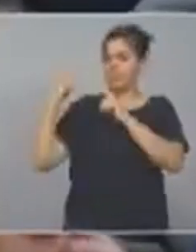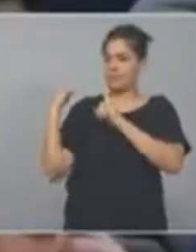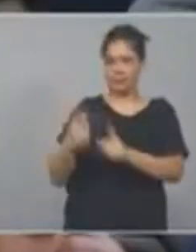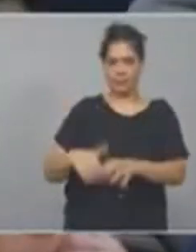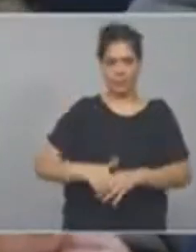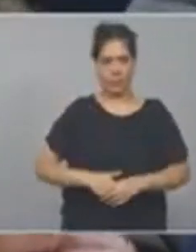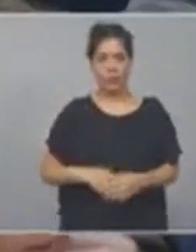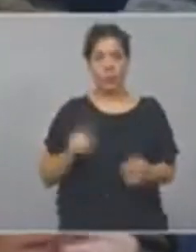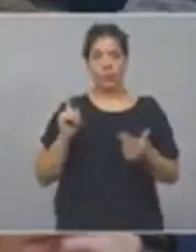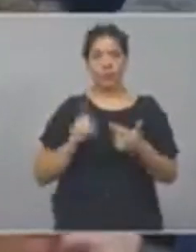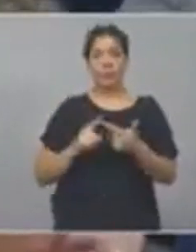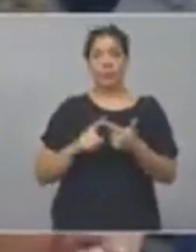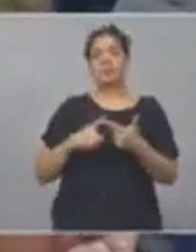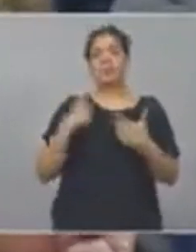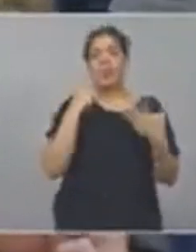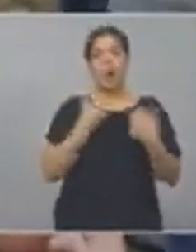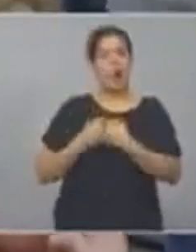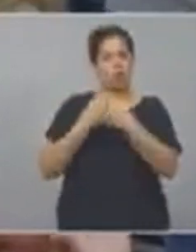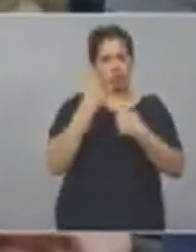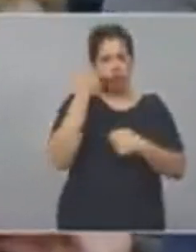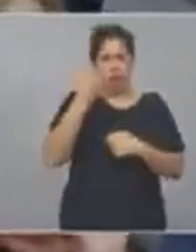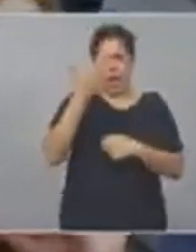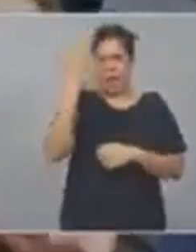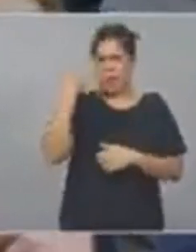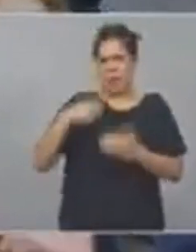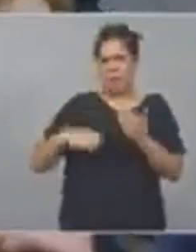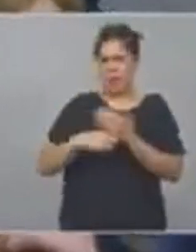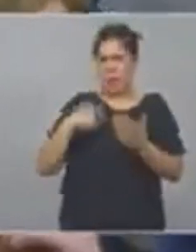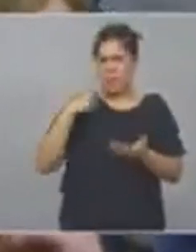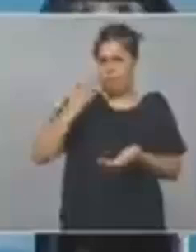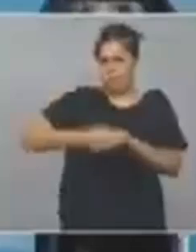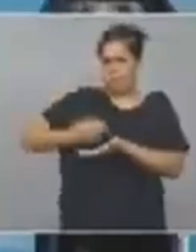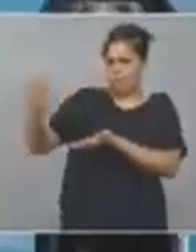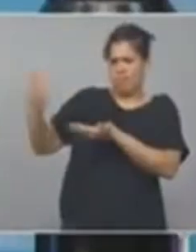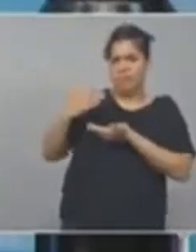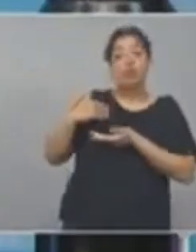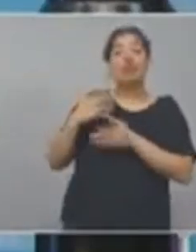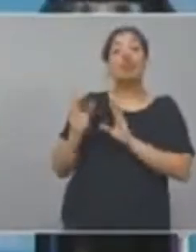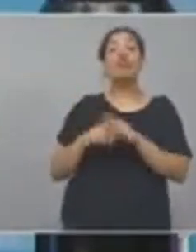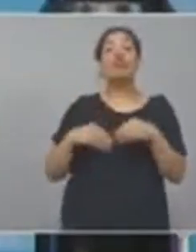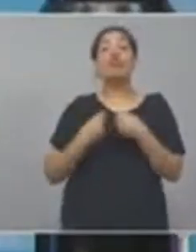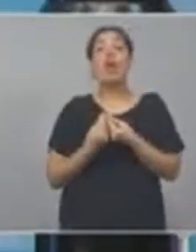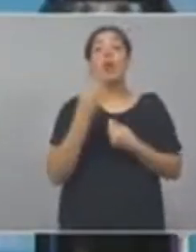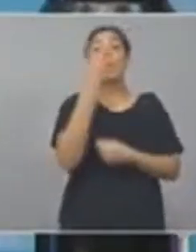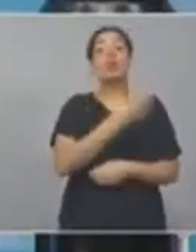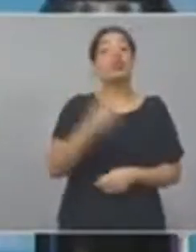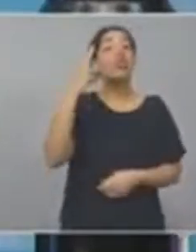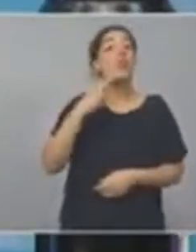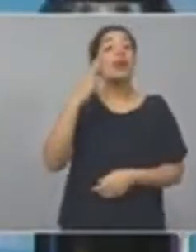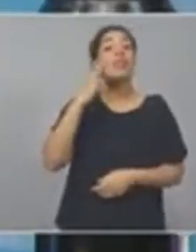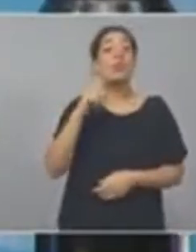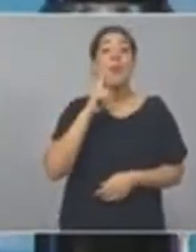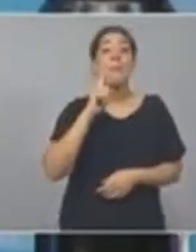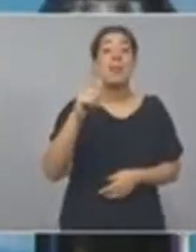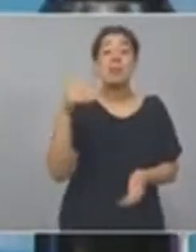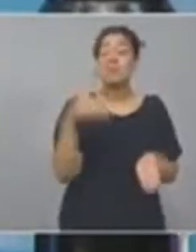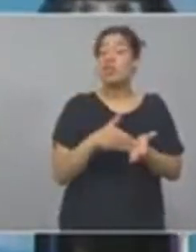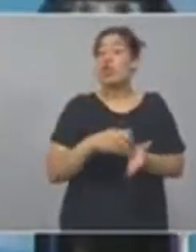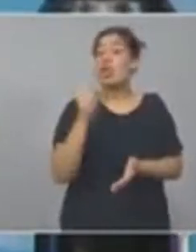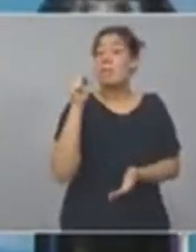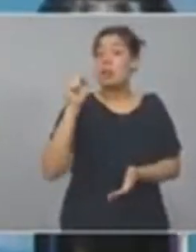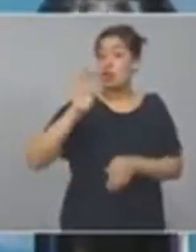un monto adeudado de 499.000 millones de pesos,